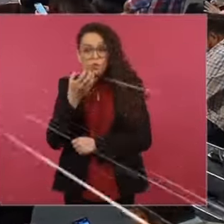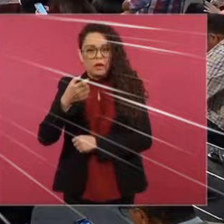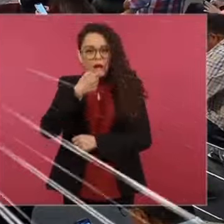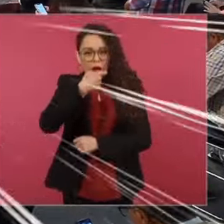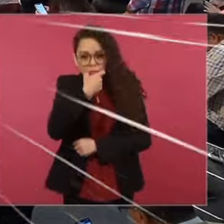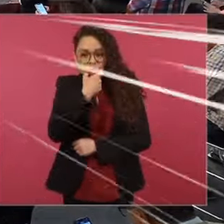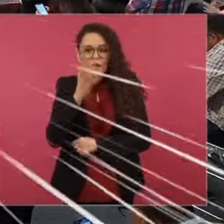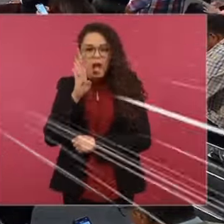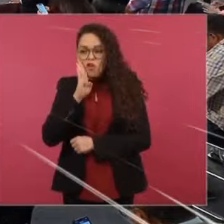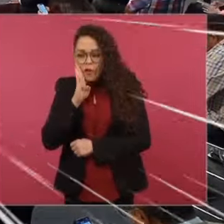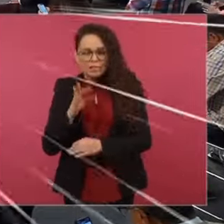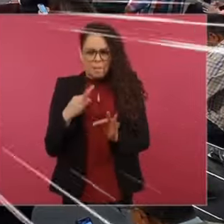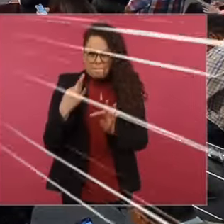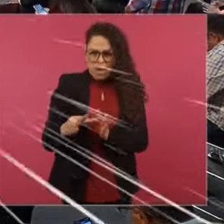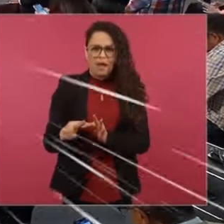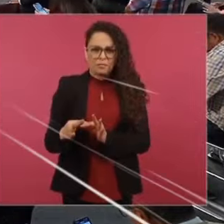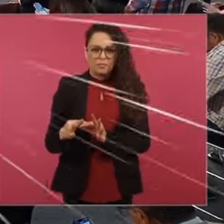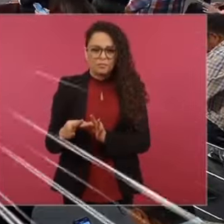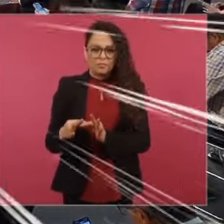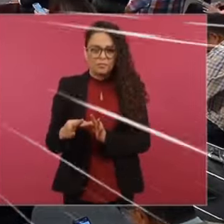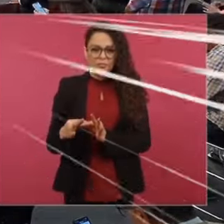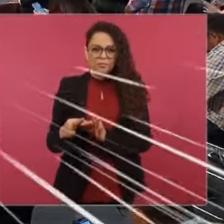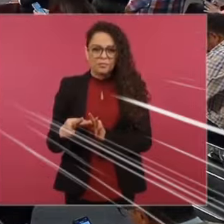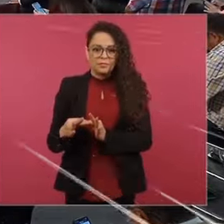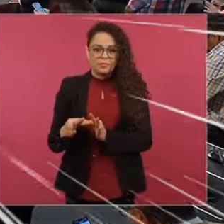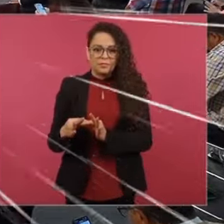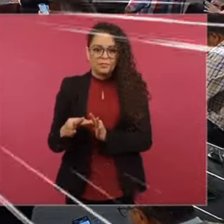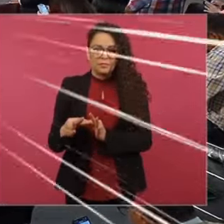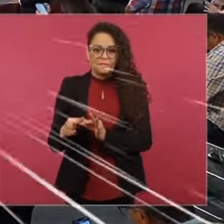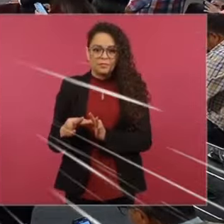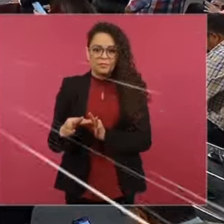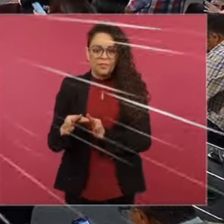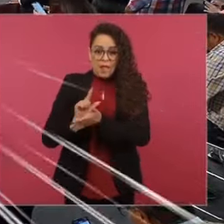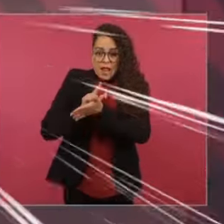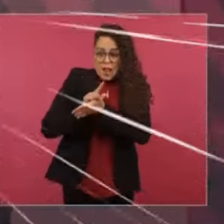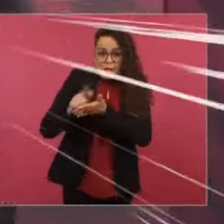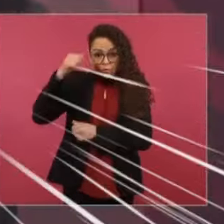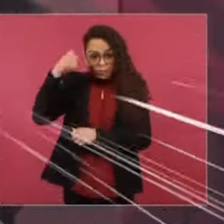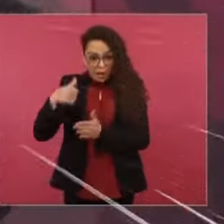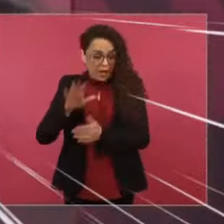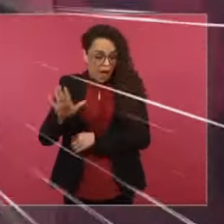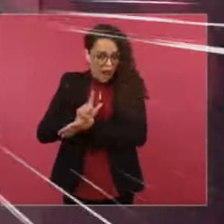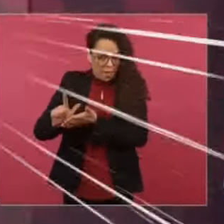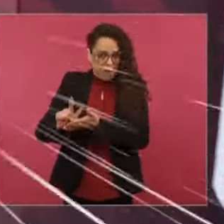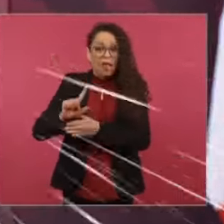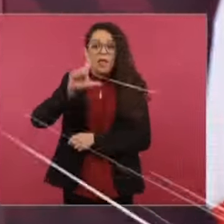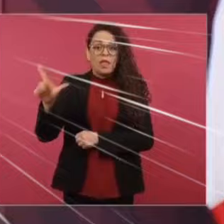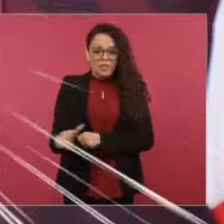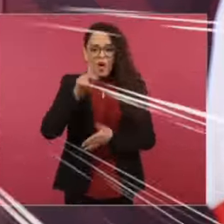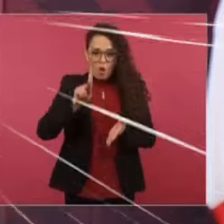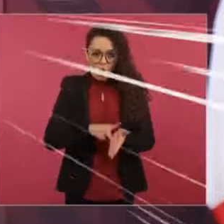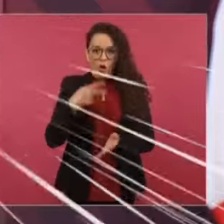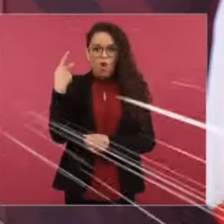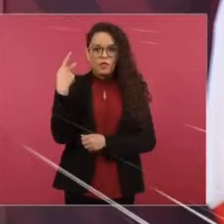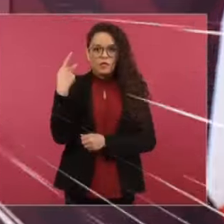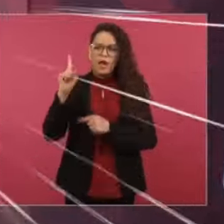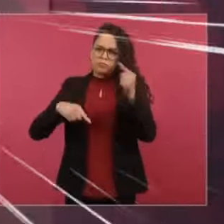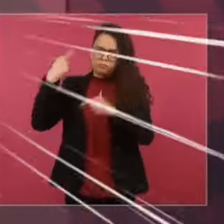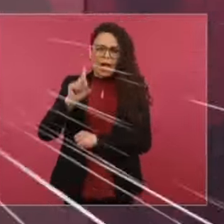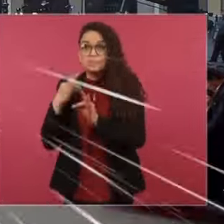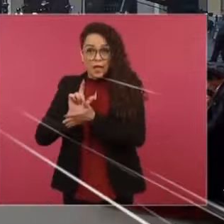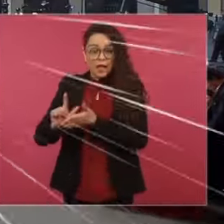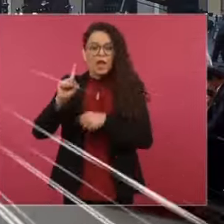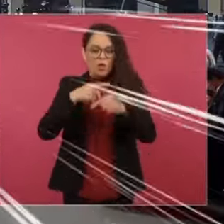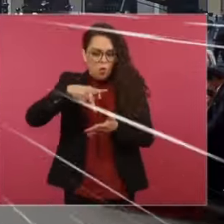para dejar el marcador en cero el domingo y volver a pecar y volver otra vez el domingo, hacer